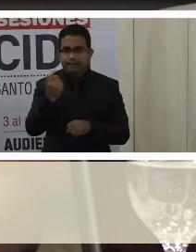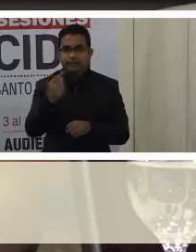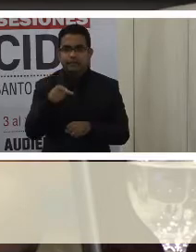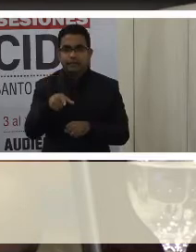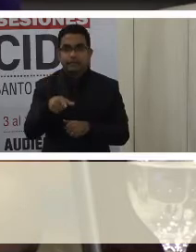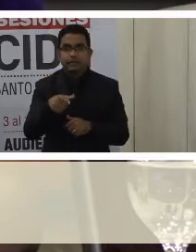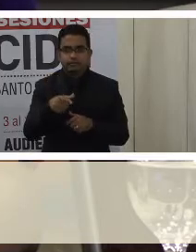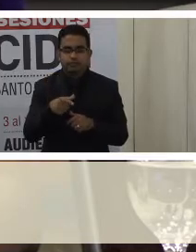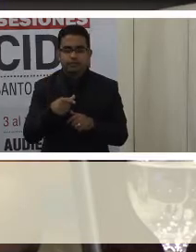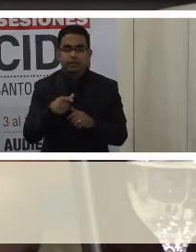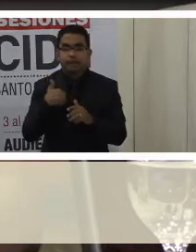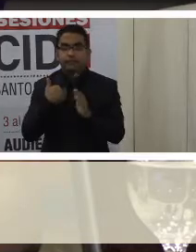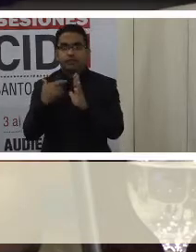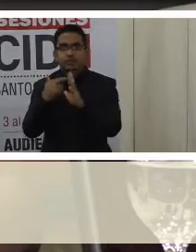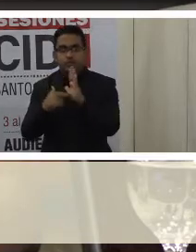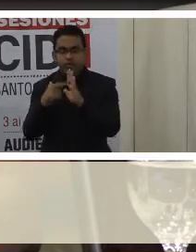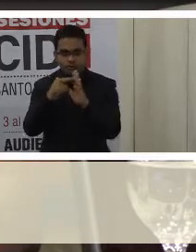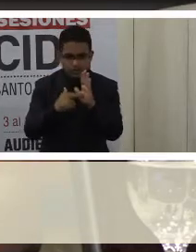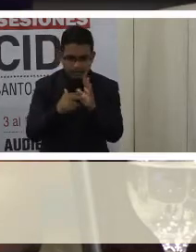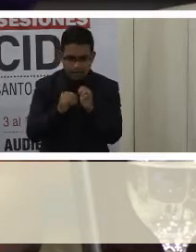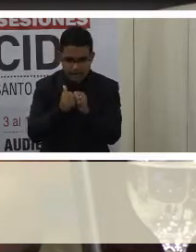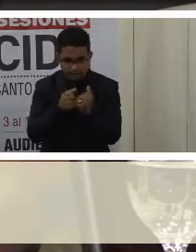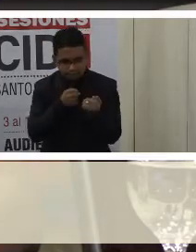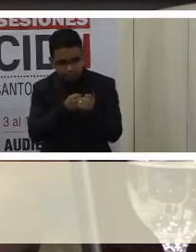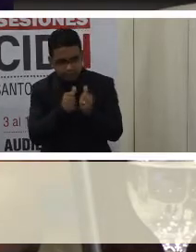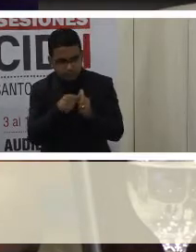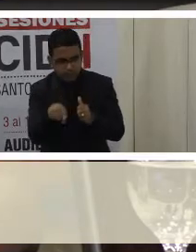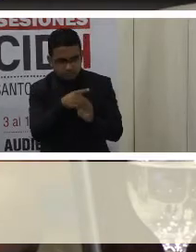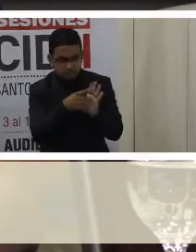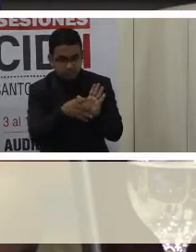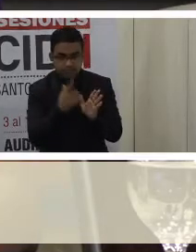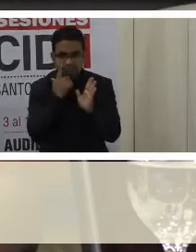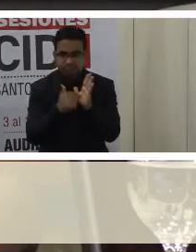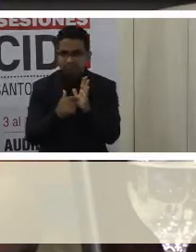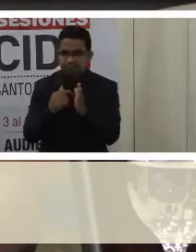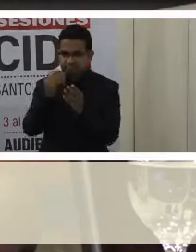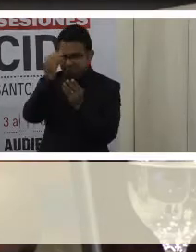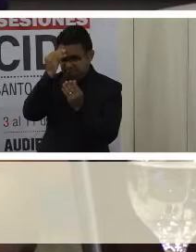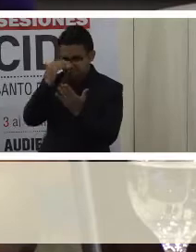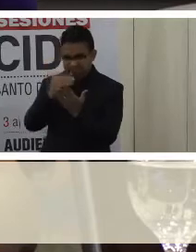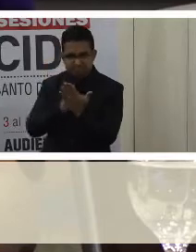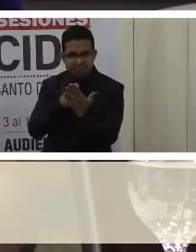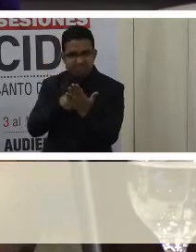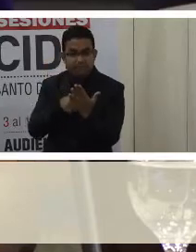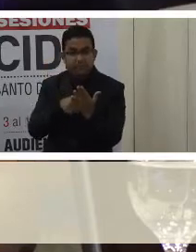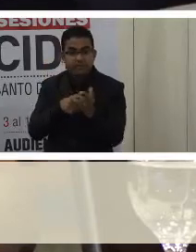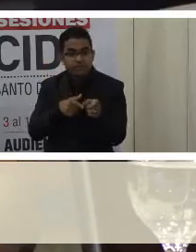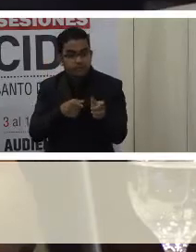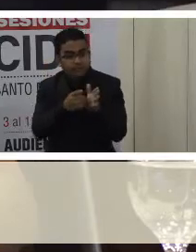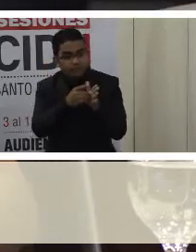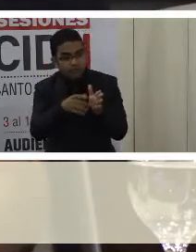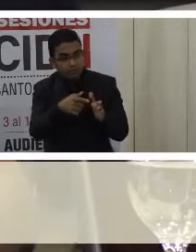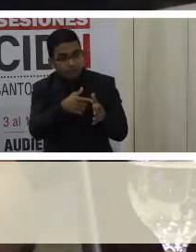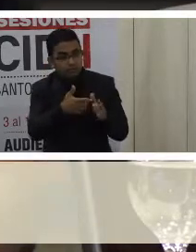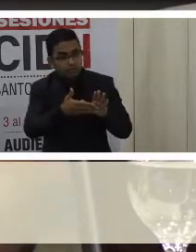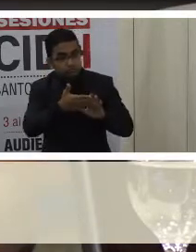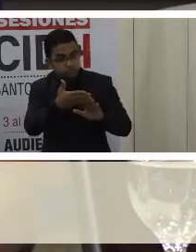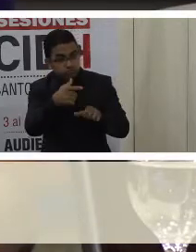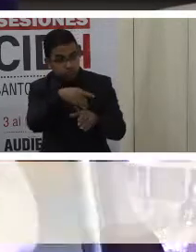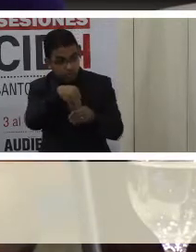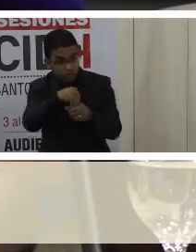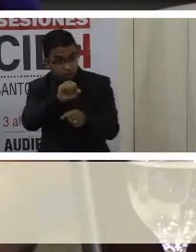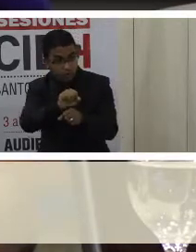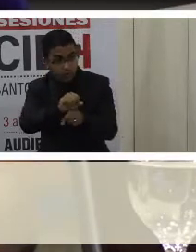diseño de una política pública en este sector. Dentro de los datos podemos señalar población con tipo de discapacidad activa laboralmente,